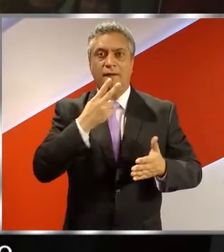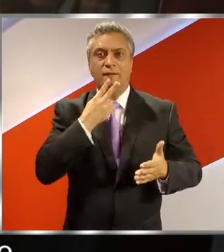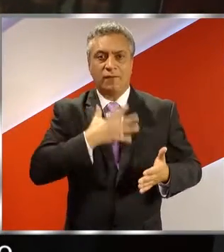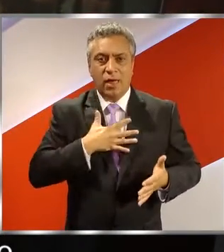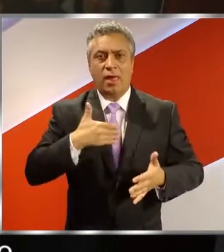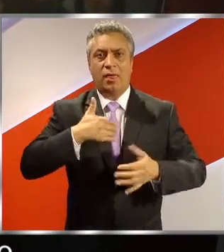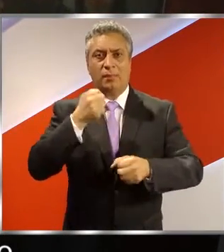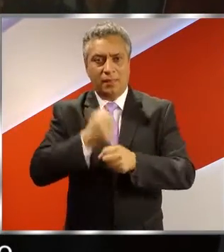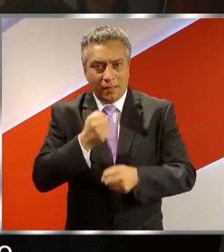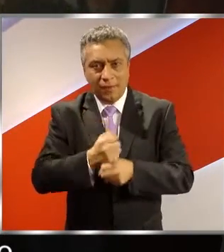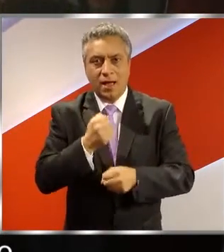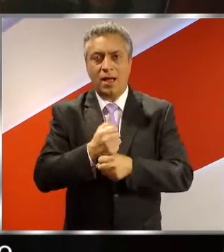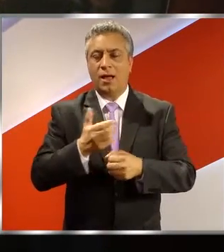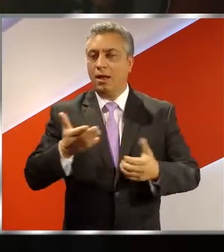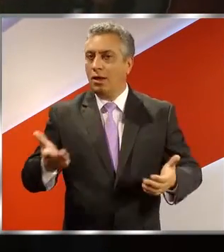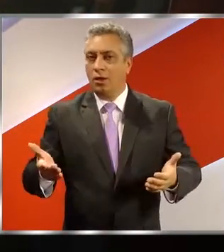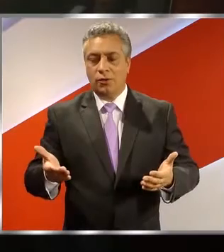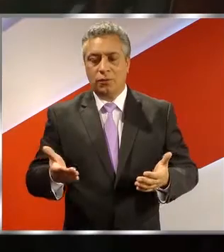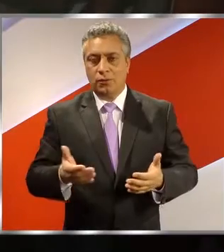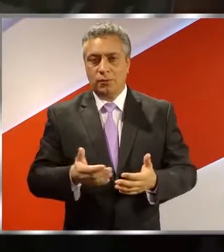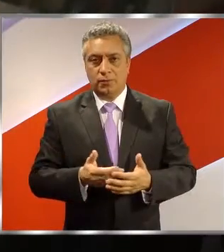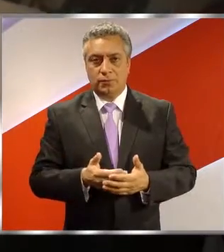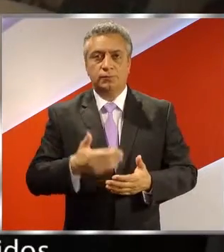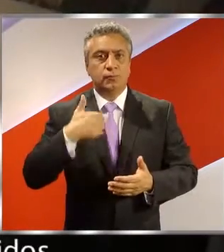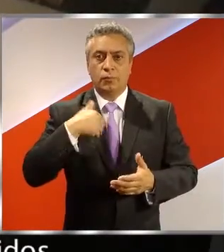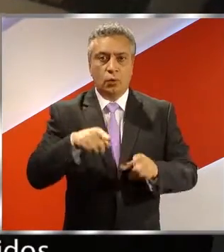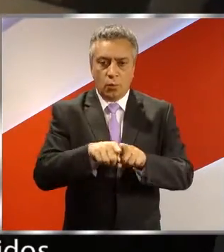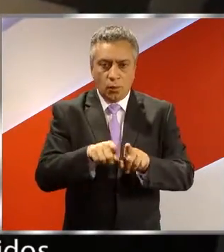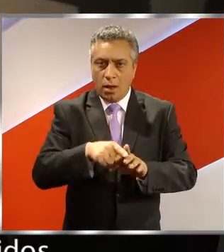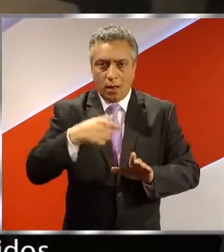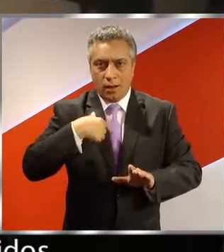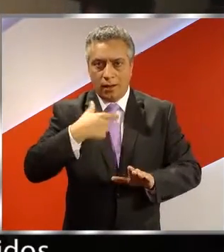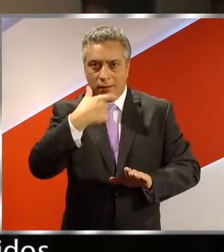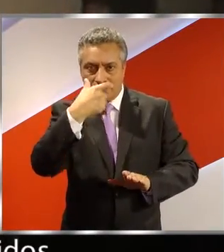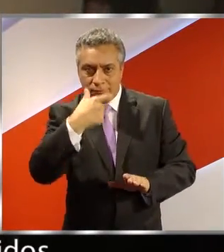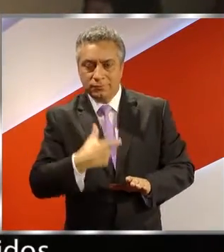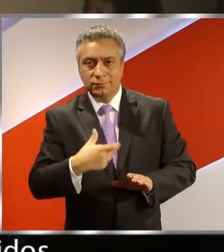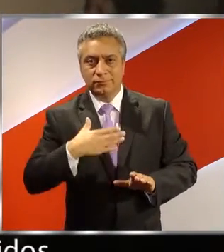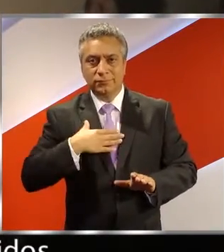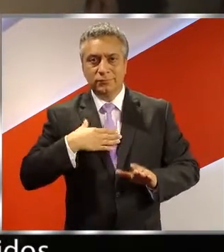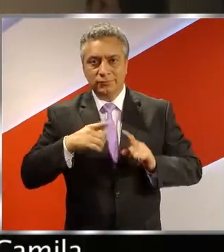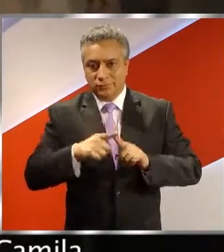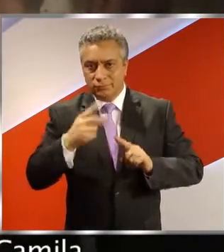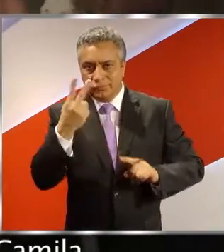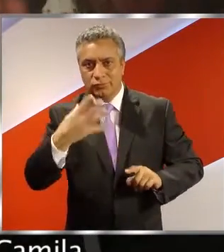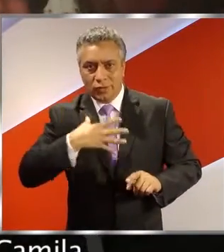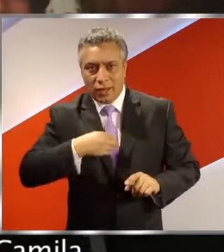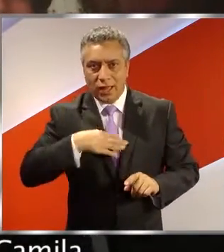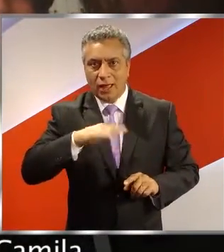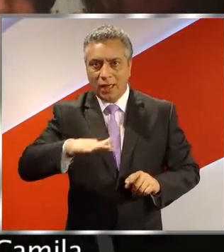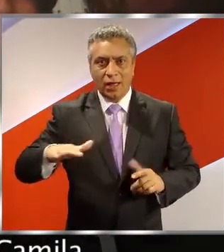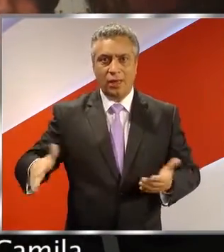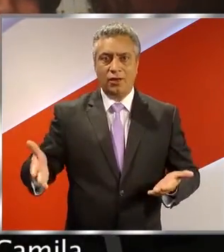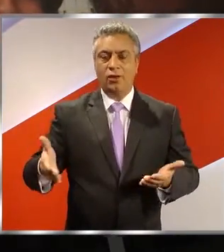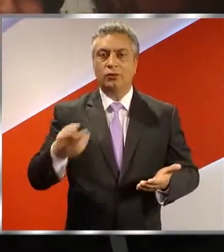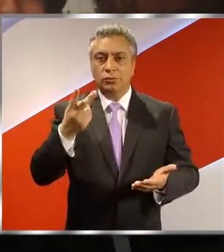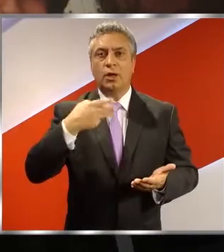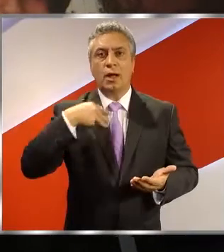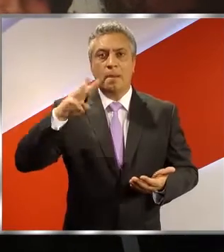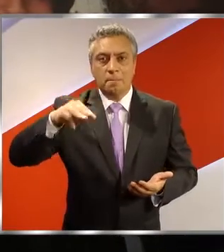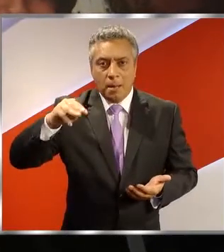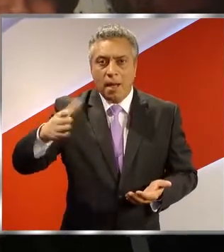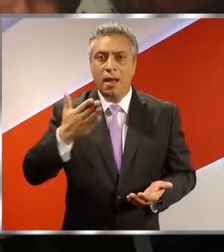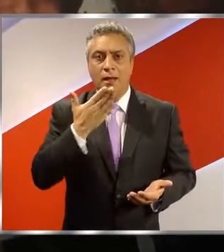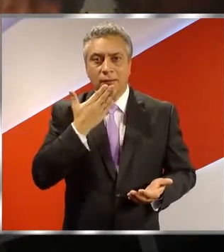vida, a tu trabajo, no ver a tu ser querido con mis dos hijos, Gonzalo y Camila, mi